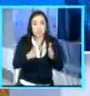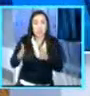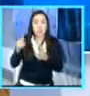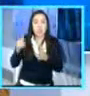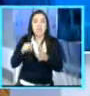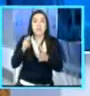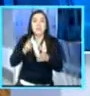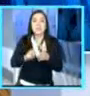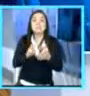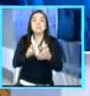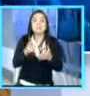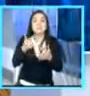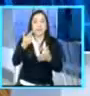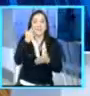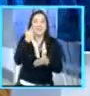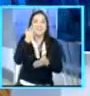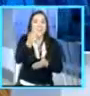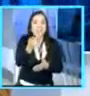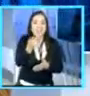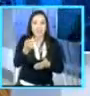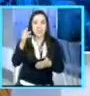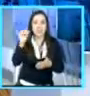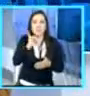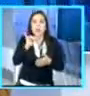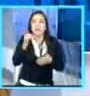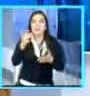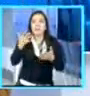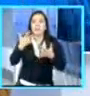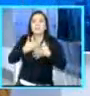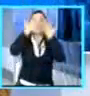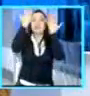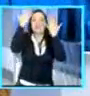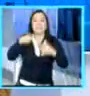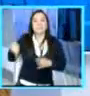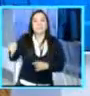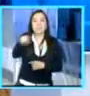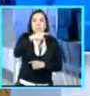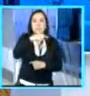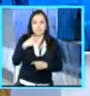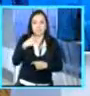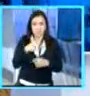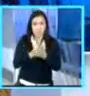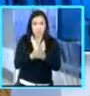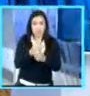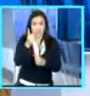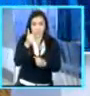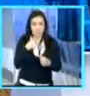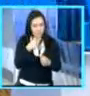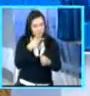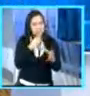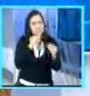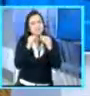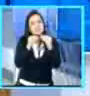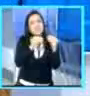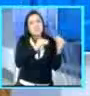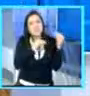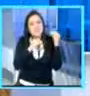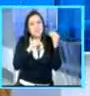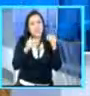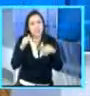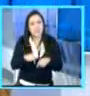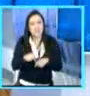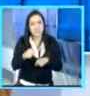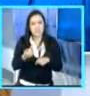y hoy otra vez, es espectacular. Hoy estábamos conversando con Erick, a mi esposa y mis dos hijos, que tienen siete